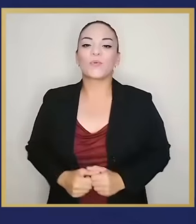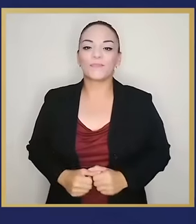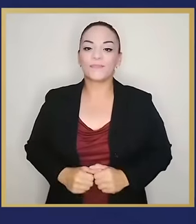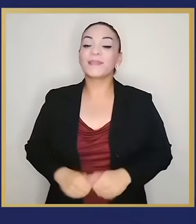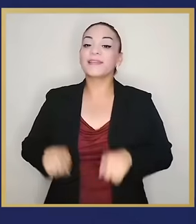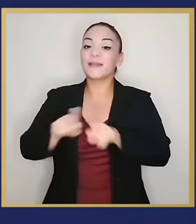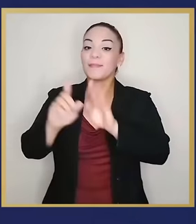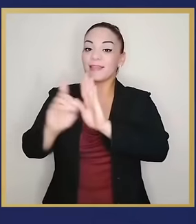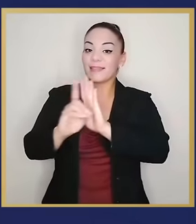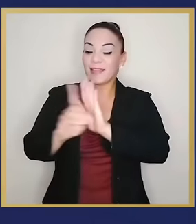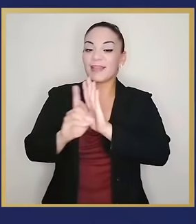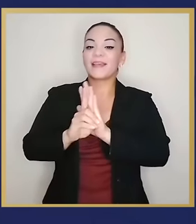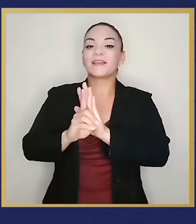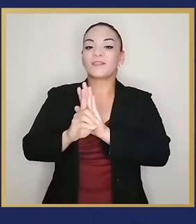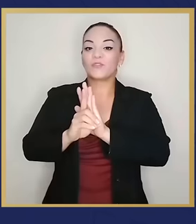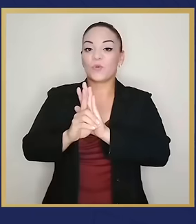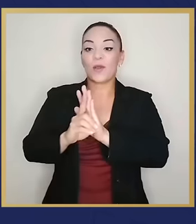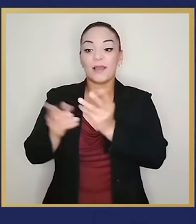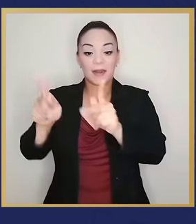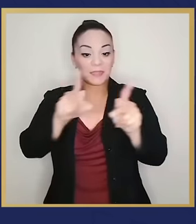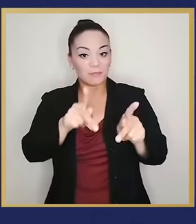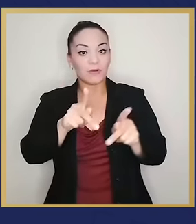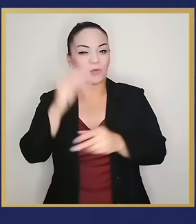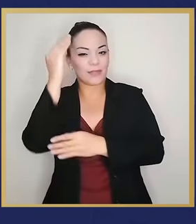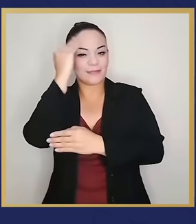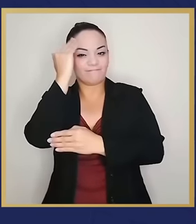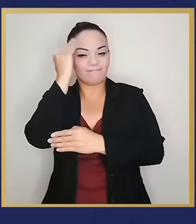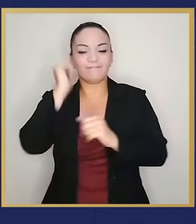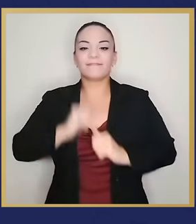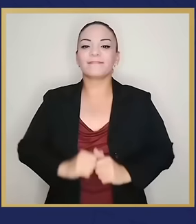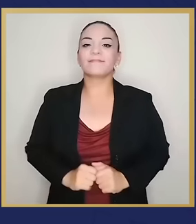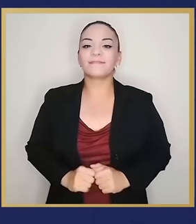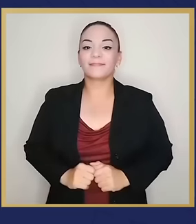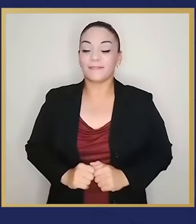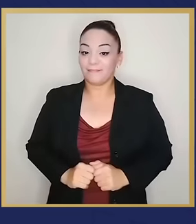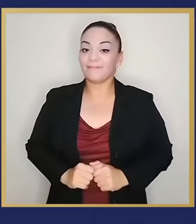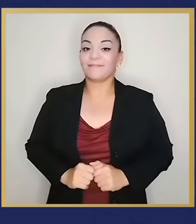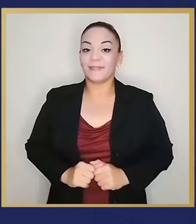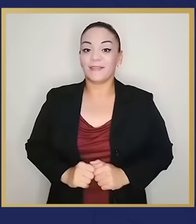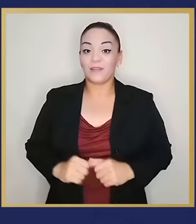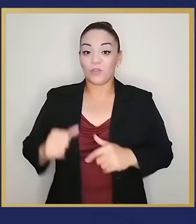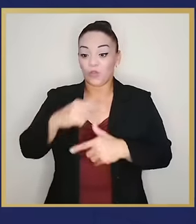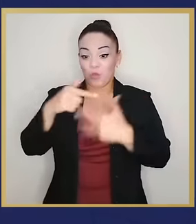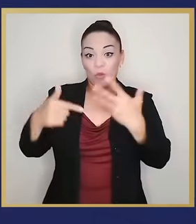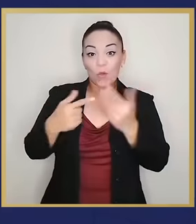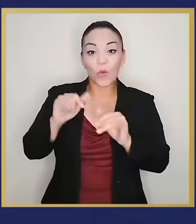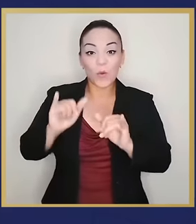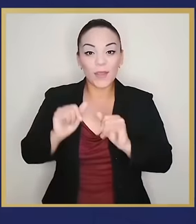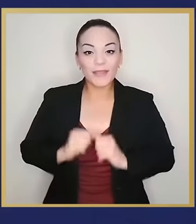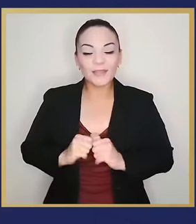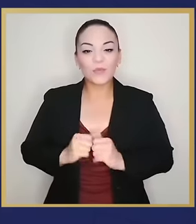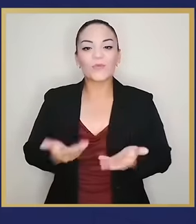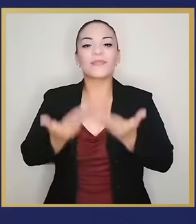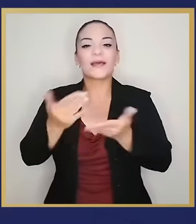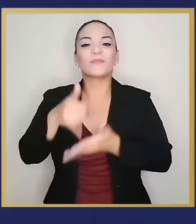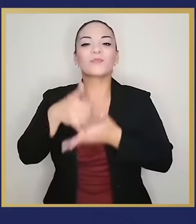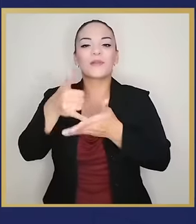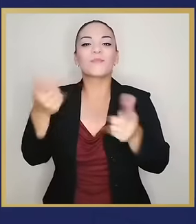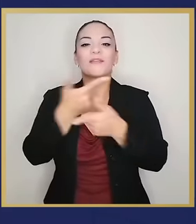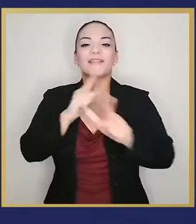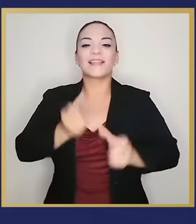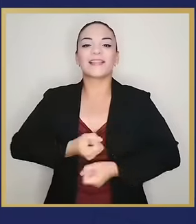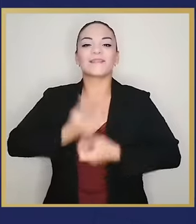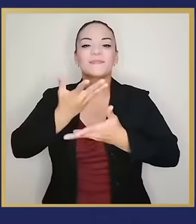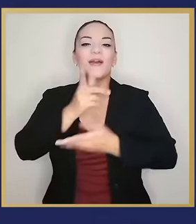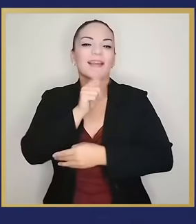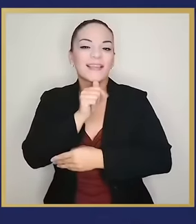expresión y el derecho a estar bien informados. En la categoría Libertad de